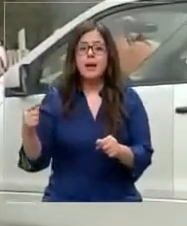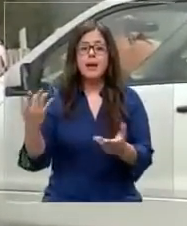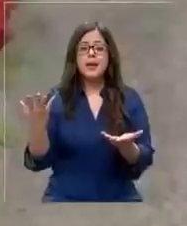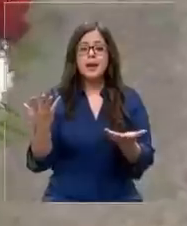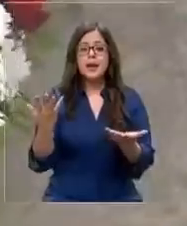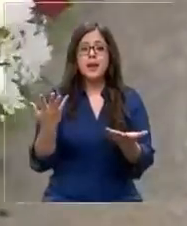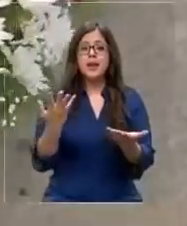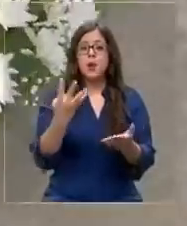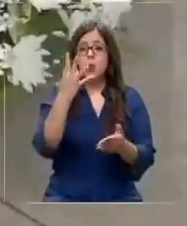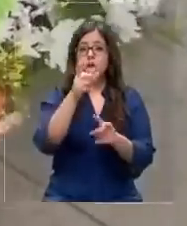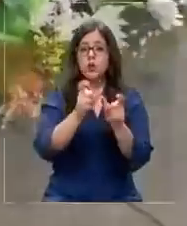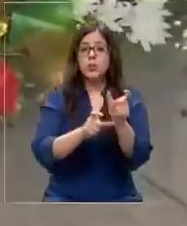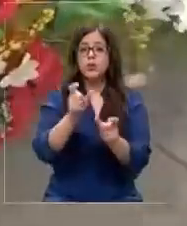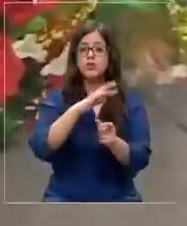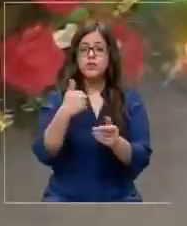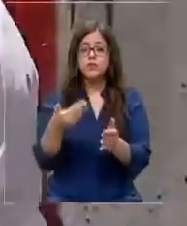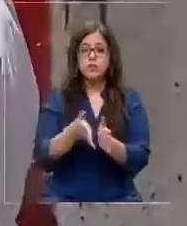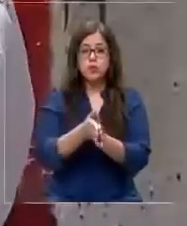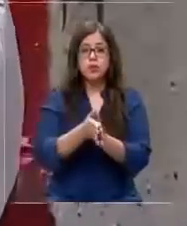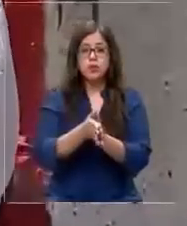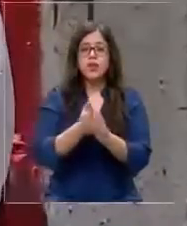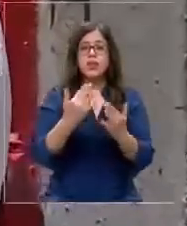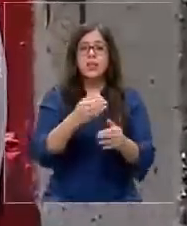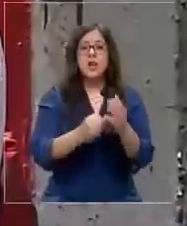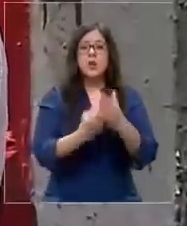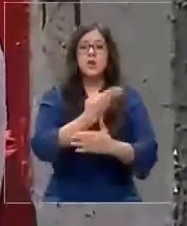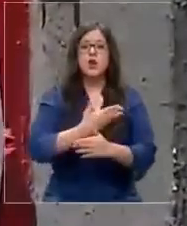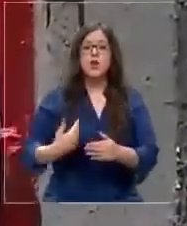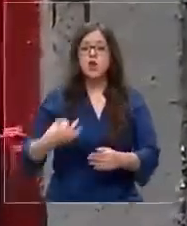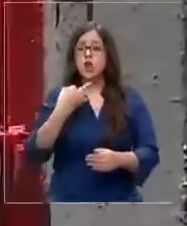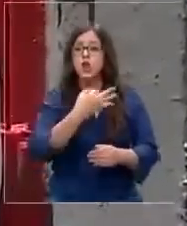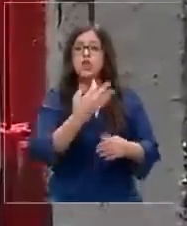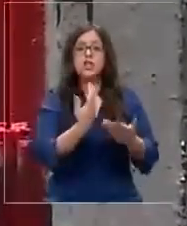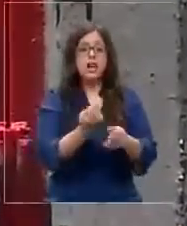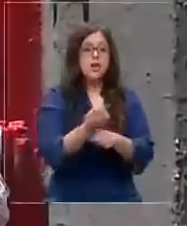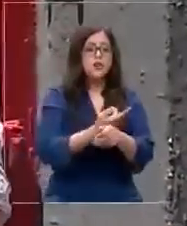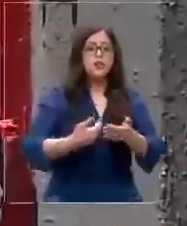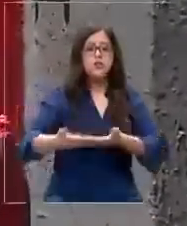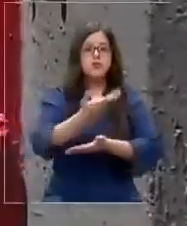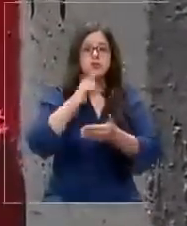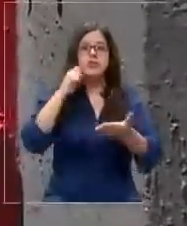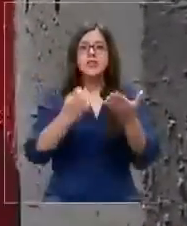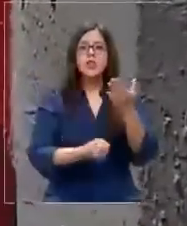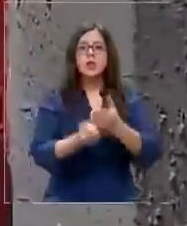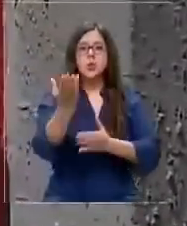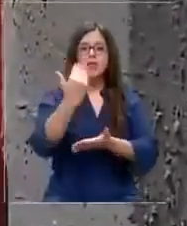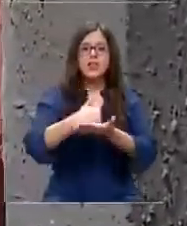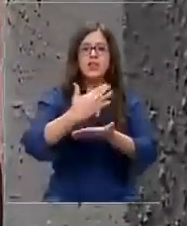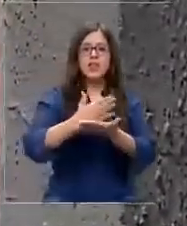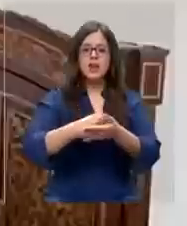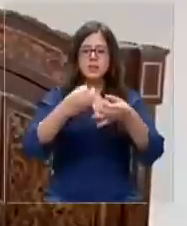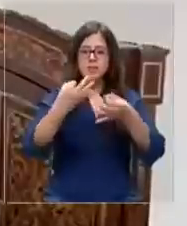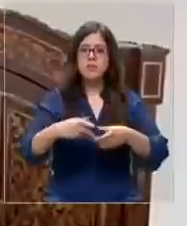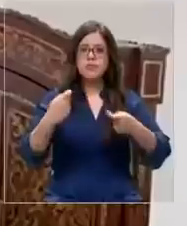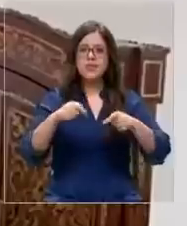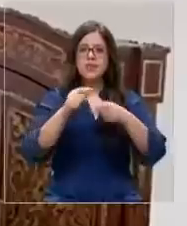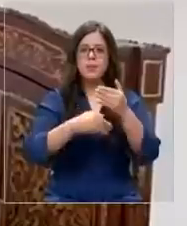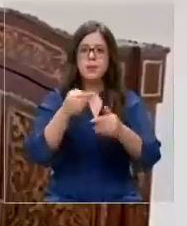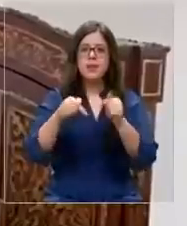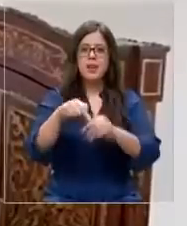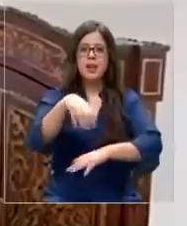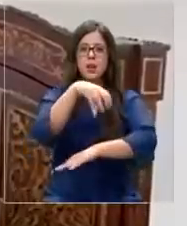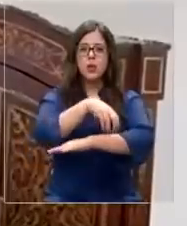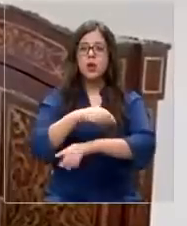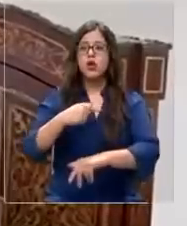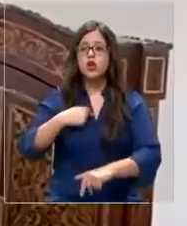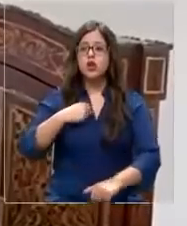personas fueron asesinadas. El nuevo gobierno ya indicó que el diálogo es una de las estrategias que intentarán implementar en la zona. Quiero saber,